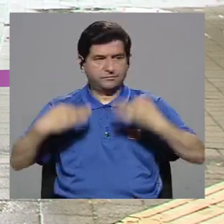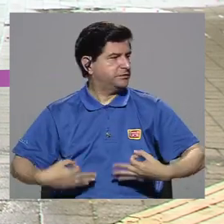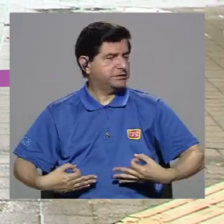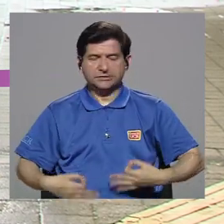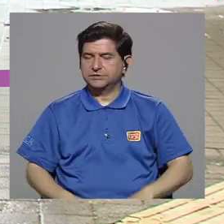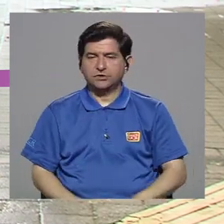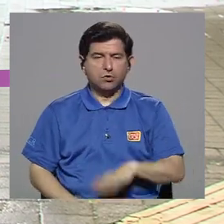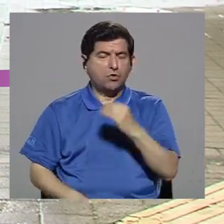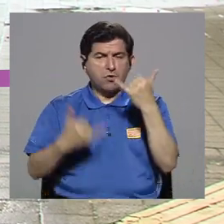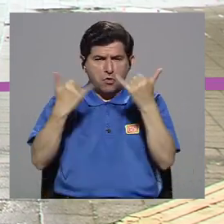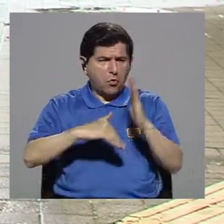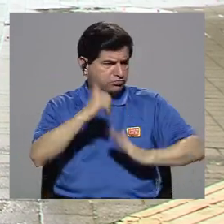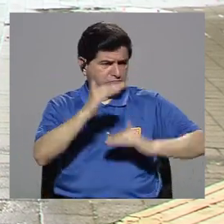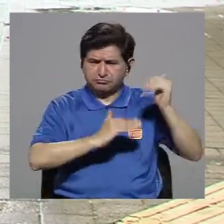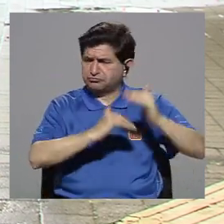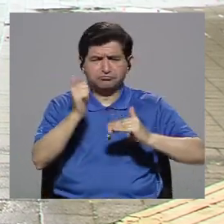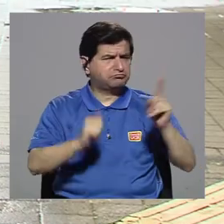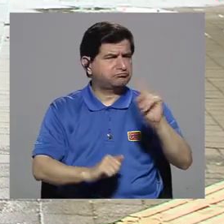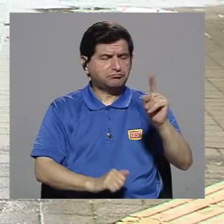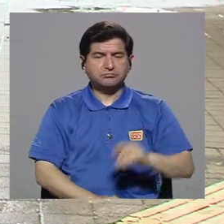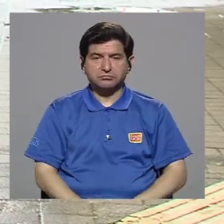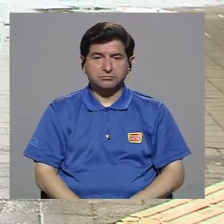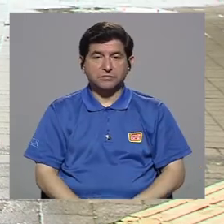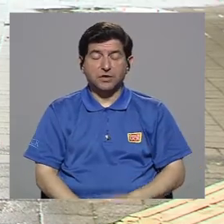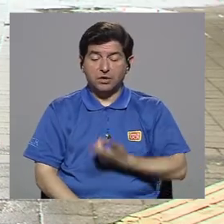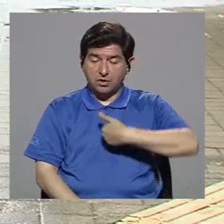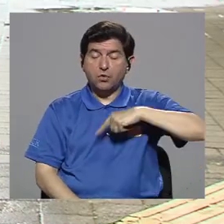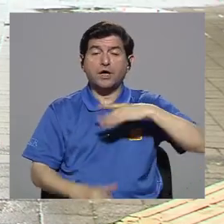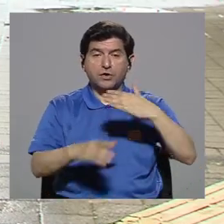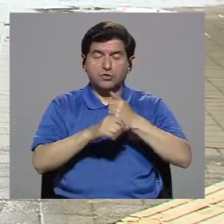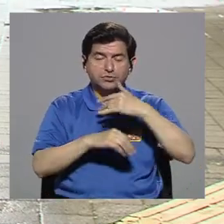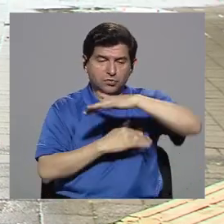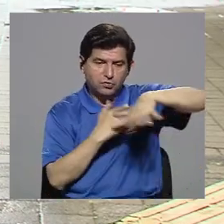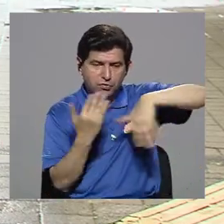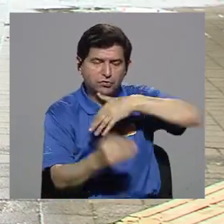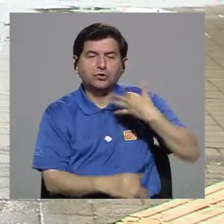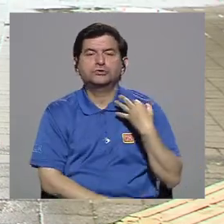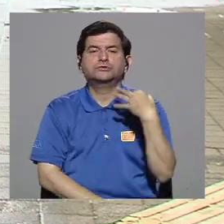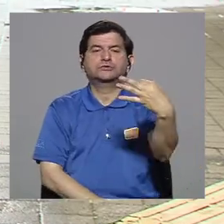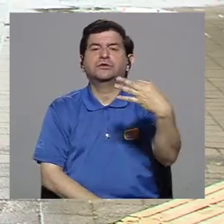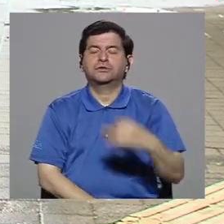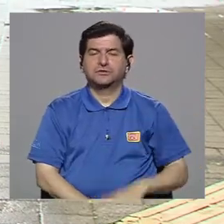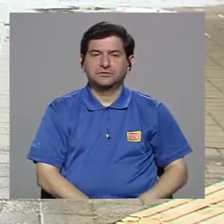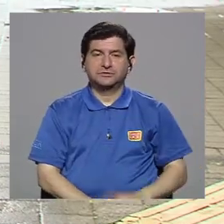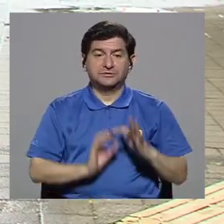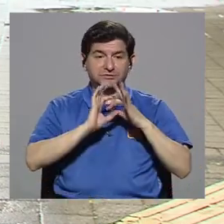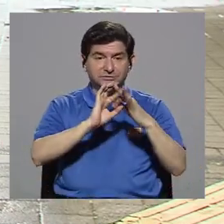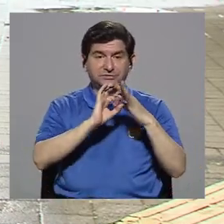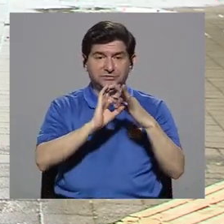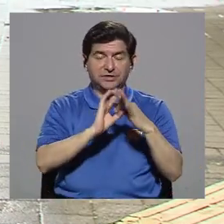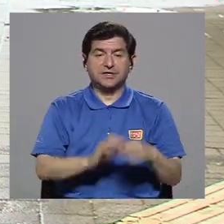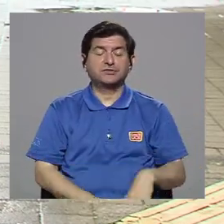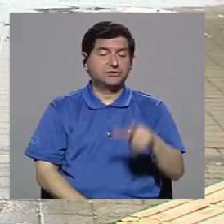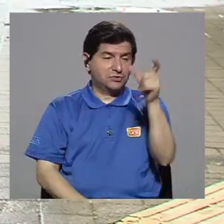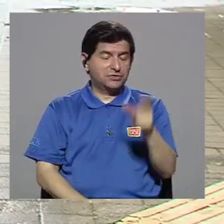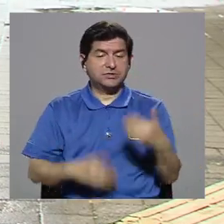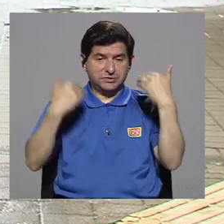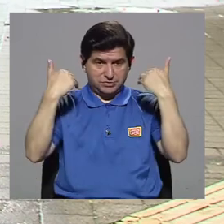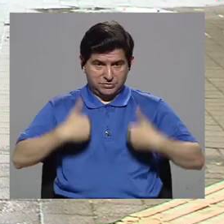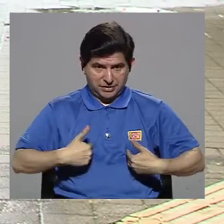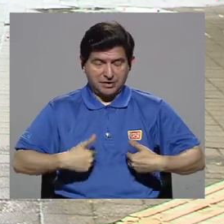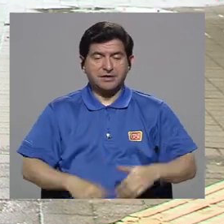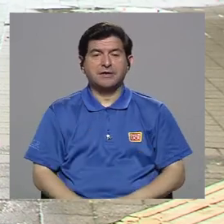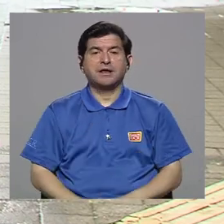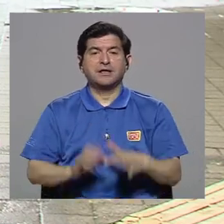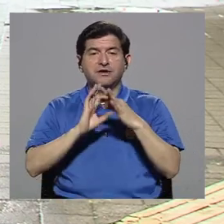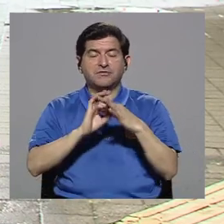que ya está construido, sino lo que creamos en la interacción cotidiana, verdad, en las relaciones entre los seres humanos, en las relaciones entre las